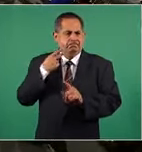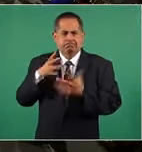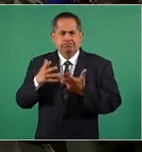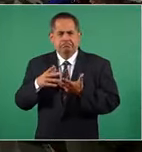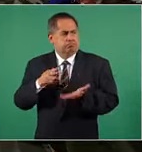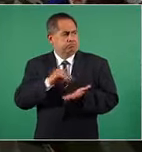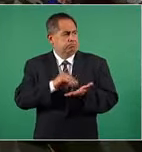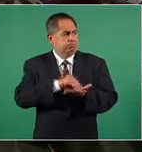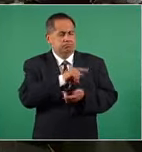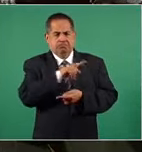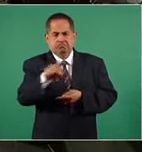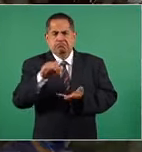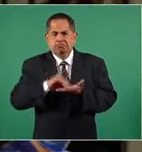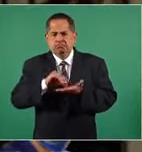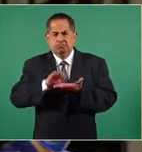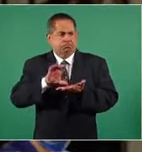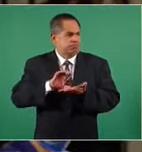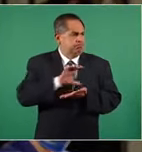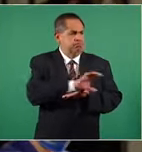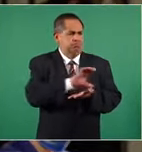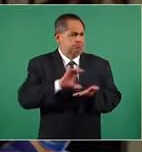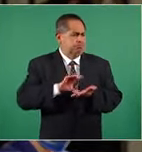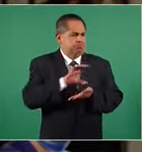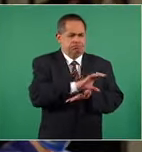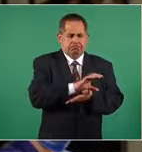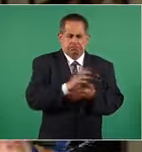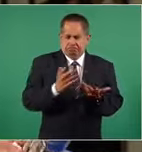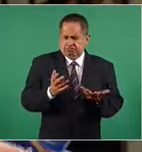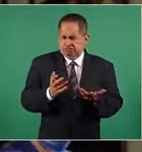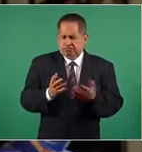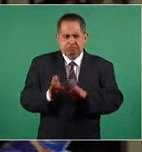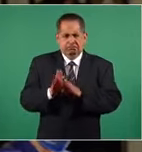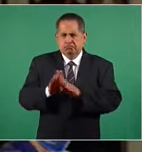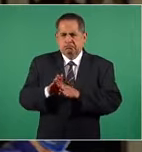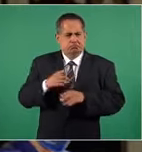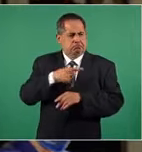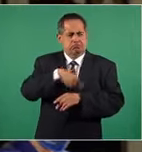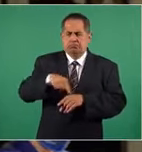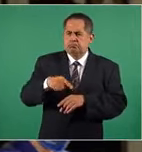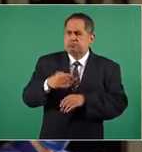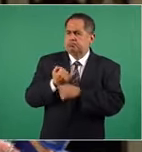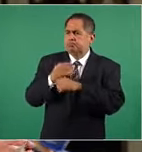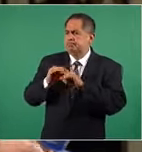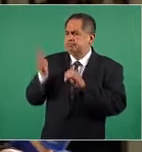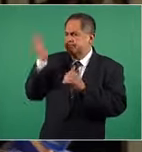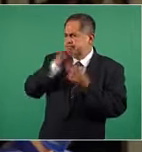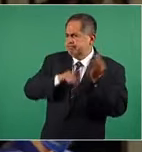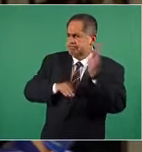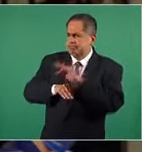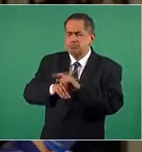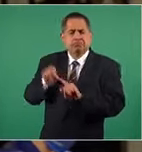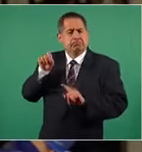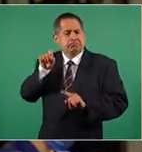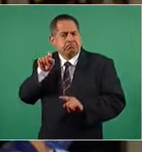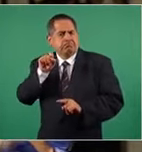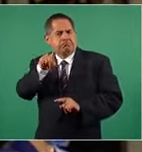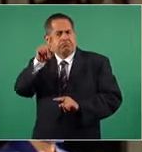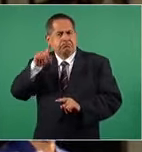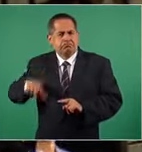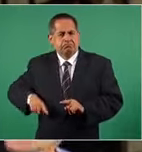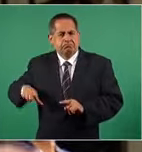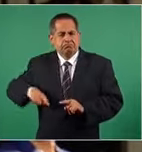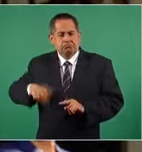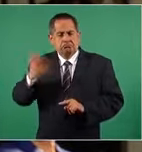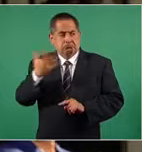la sociedad mexicana? ¿Cómo va a enfrentarse a esta infodemia si desde su propio gobierno, que